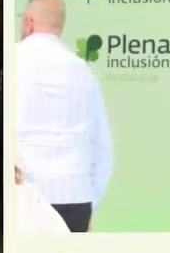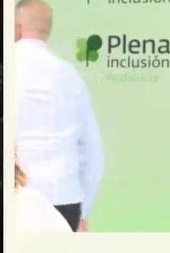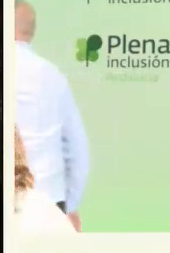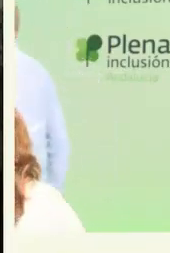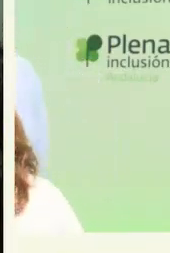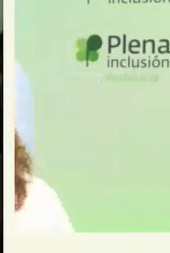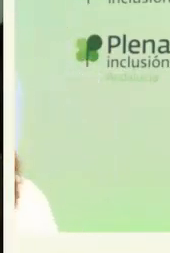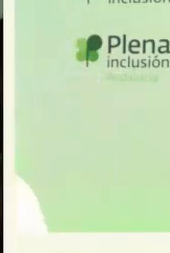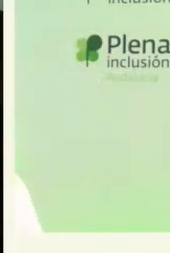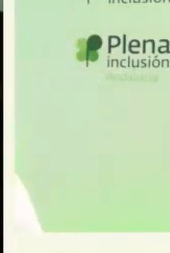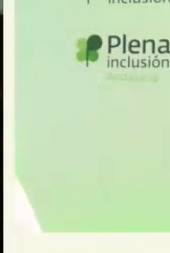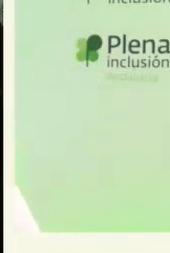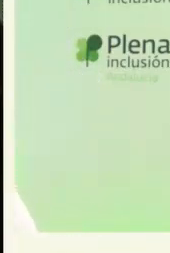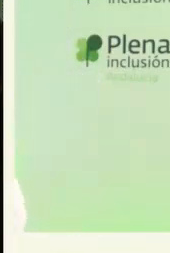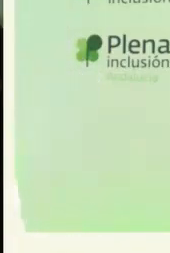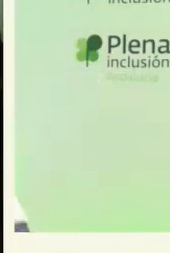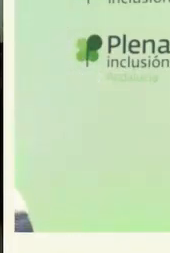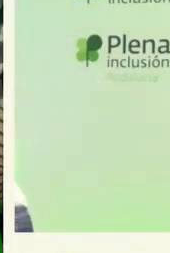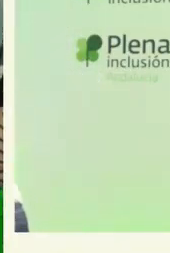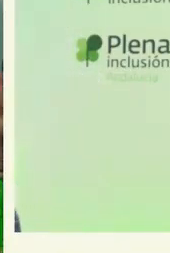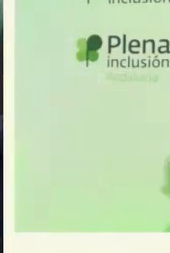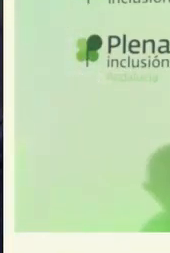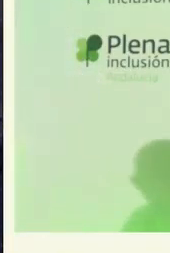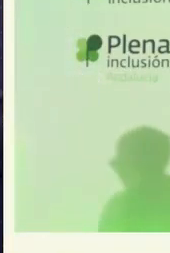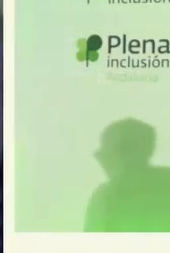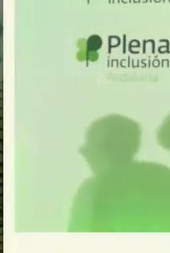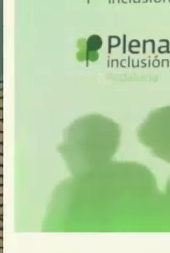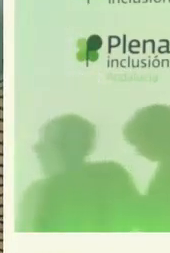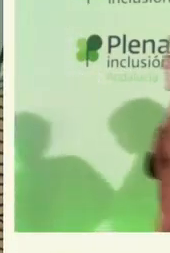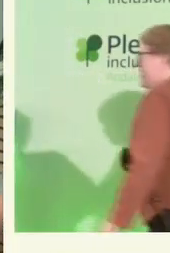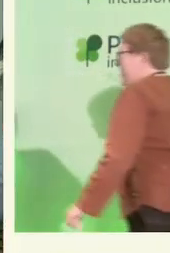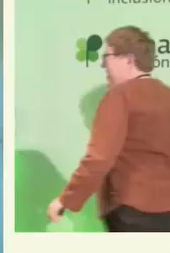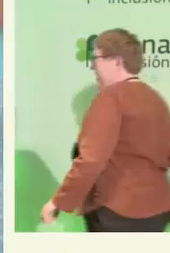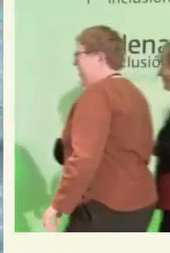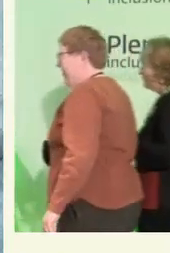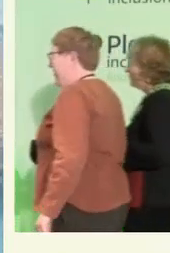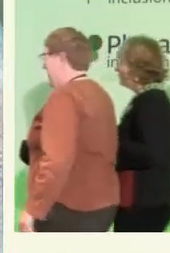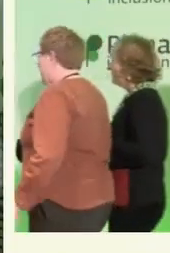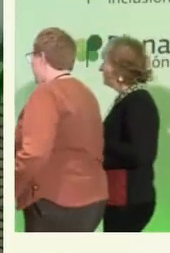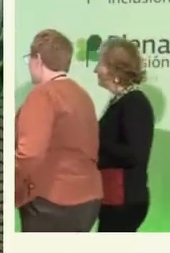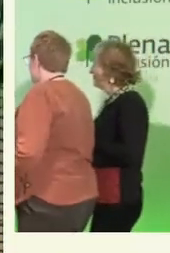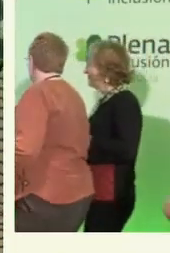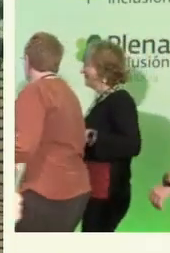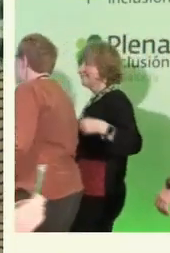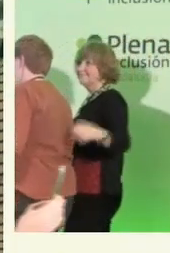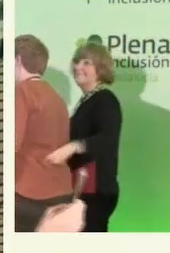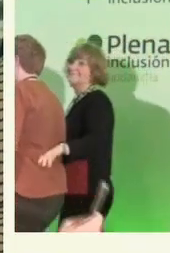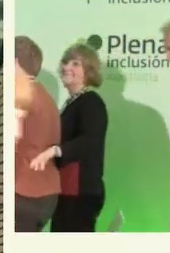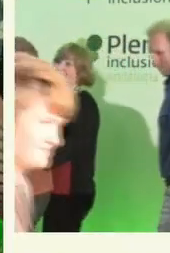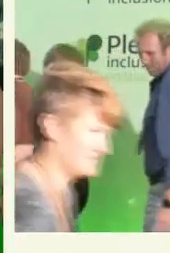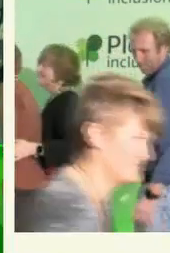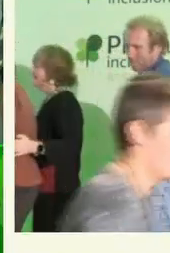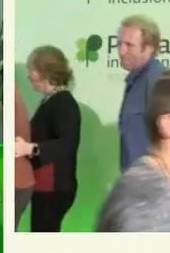Al final. Ay, que bonito sería